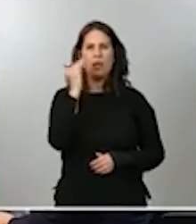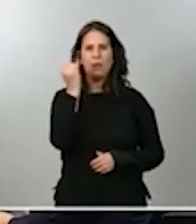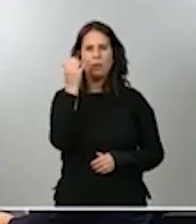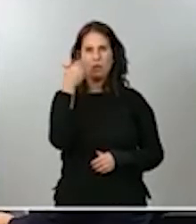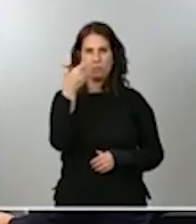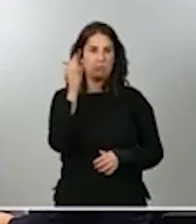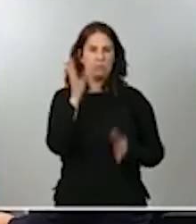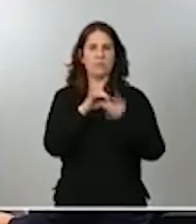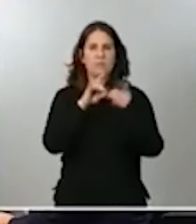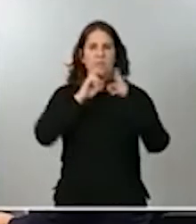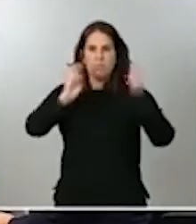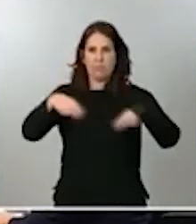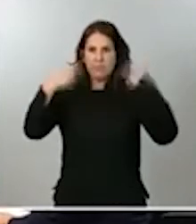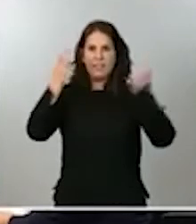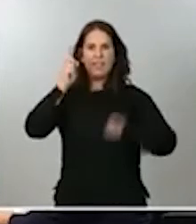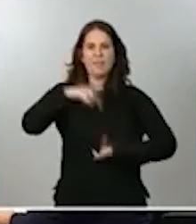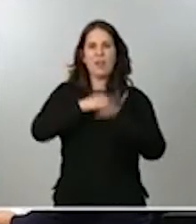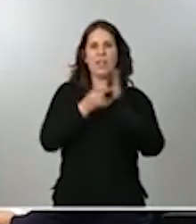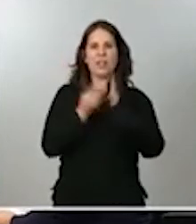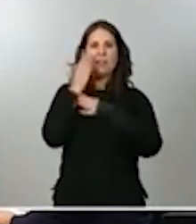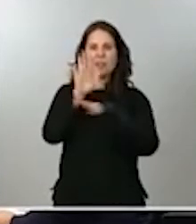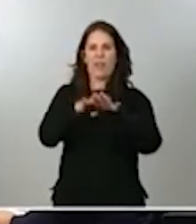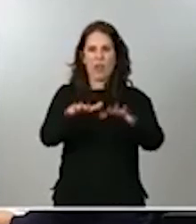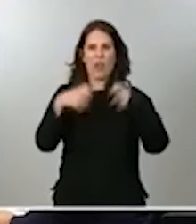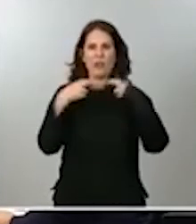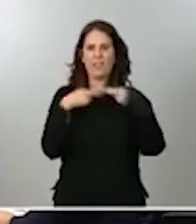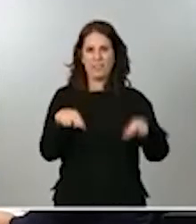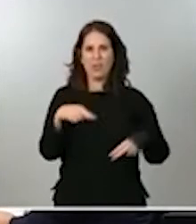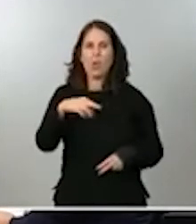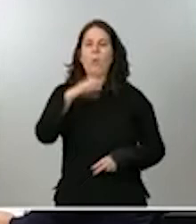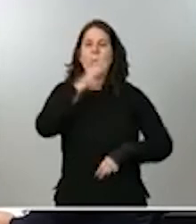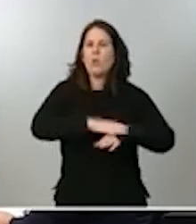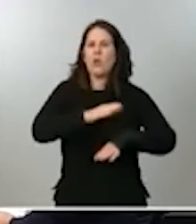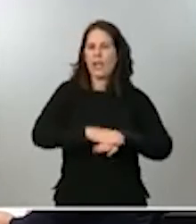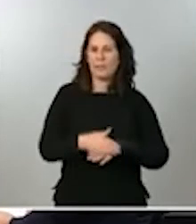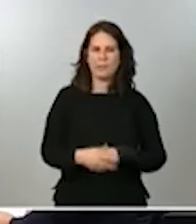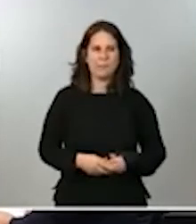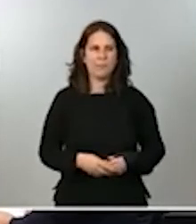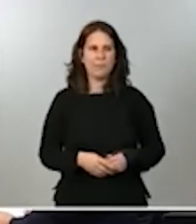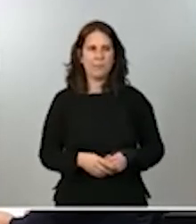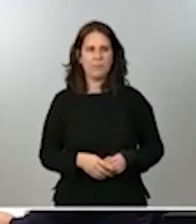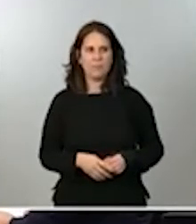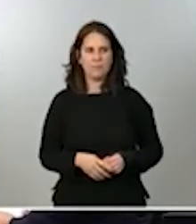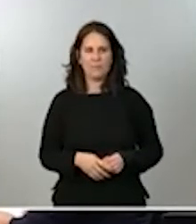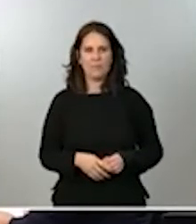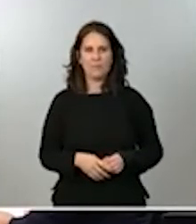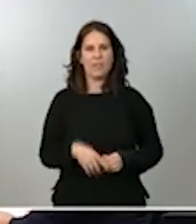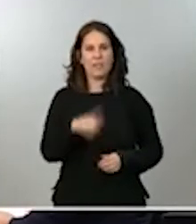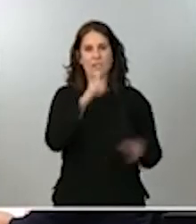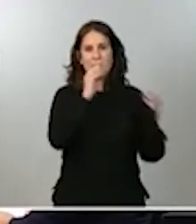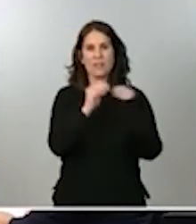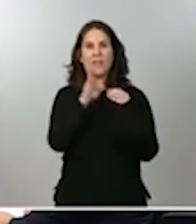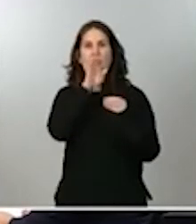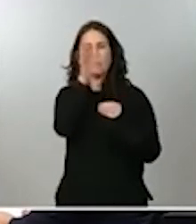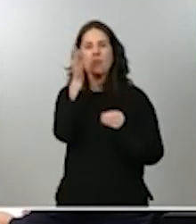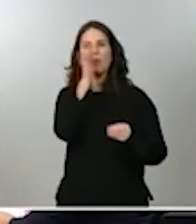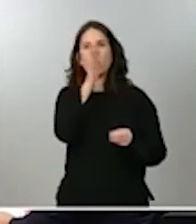presentado hoy en el Congreso. ¿Por qué optan por esta vía? ¿Cómo cuadra eso con la promesa que ustedes hicieron de que el